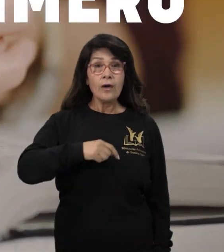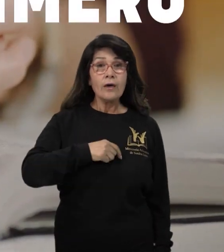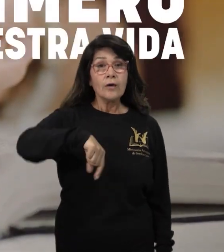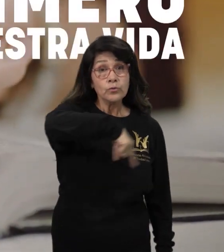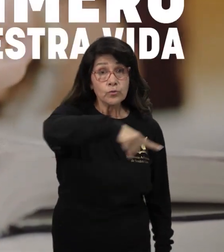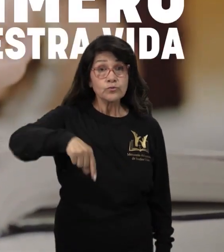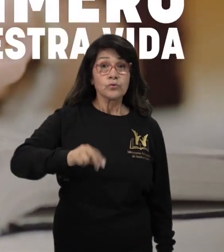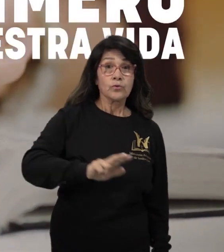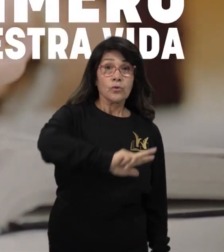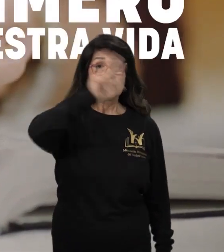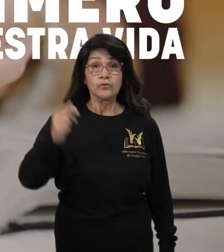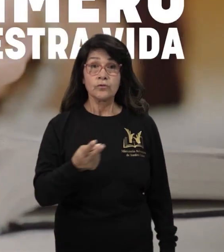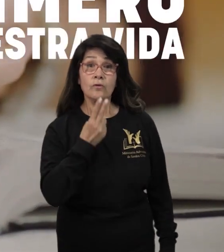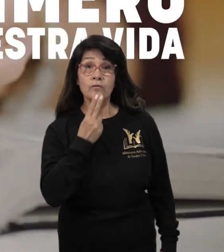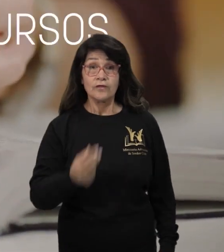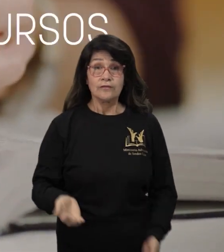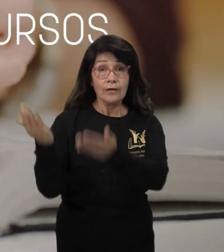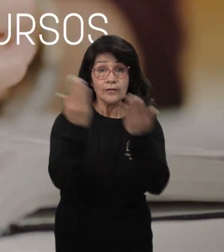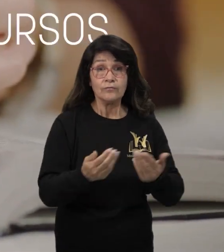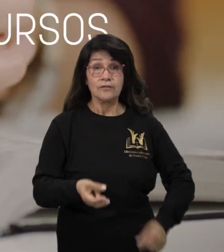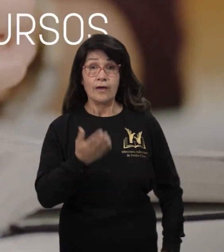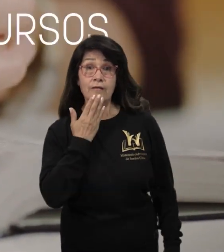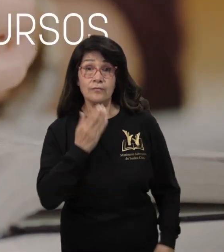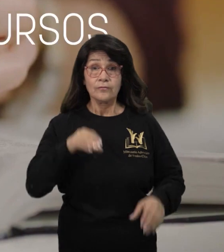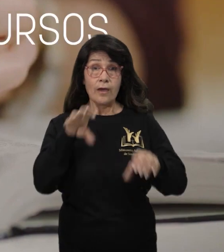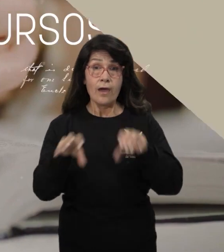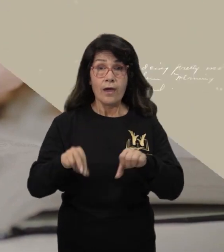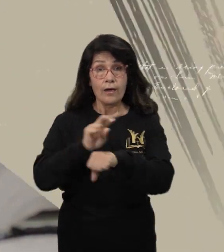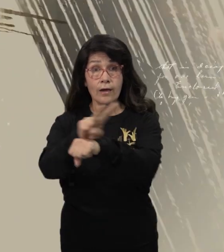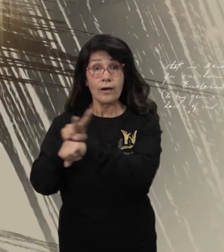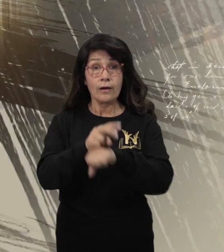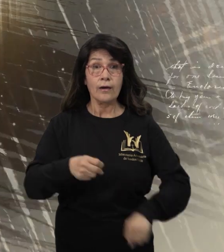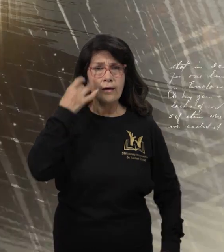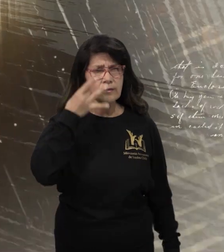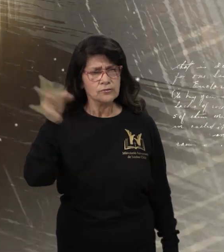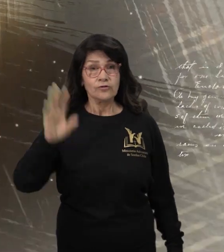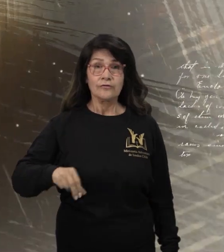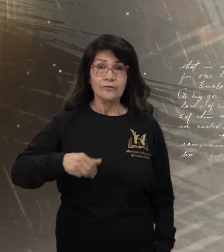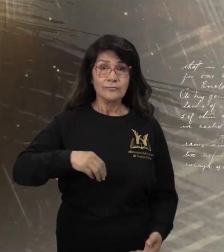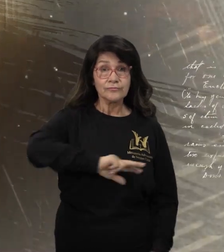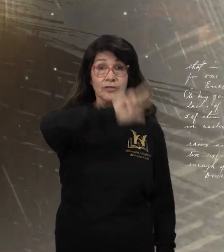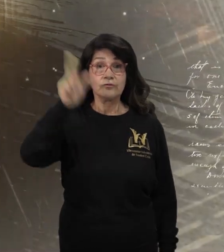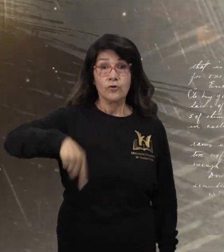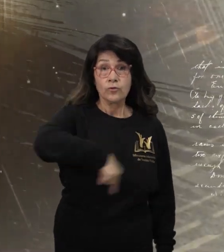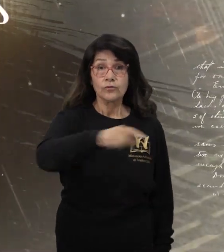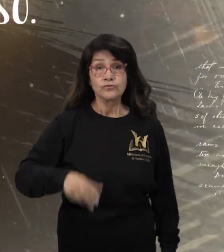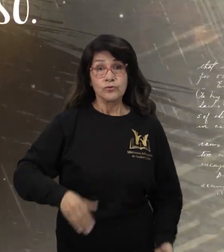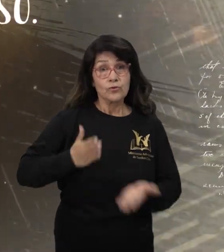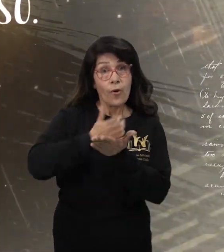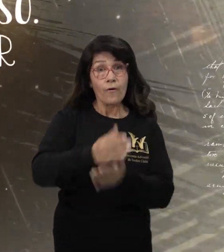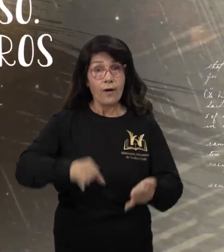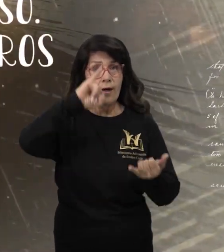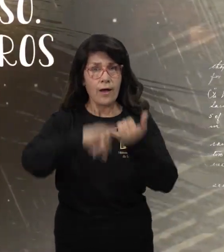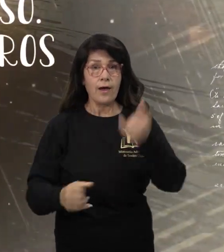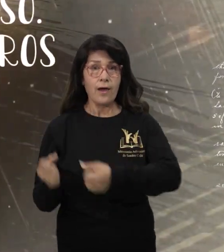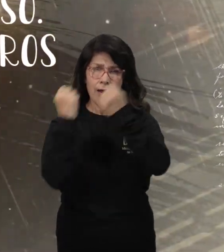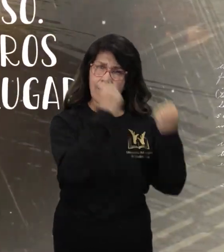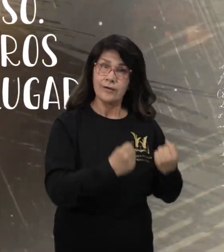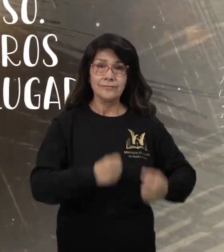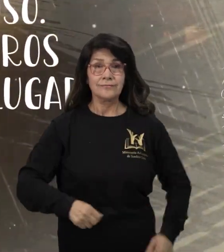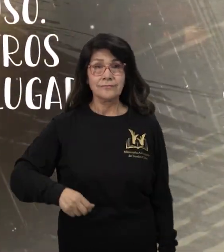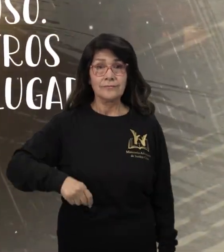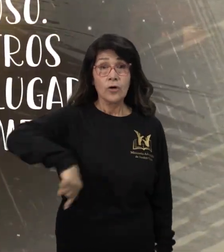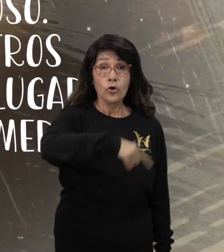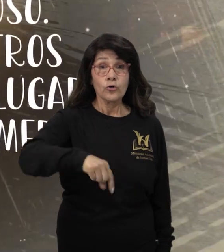ser el primero en la gestión de nuestra vida y nuestros recursos. Solo en él tendremos un gran comienzo y un final